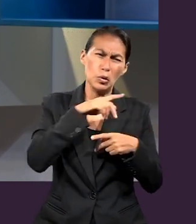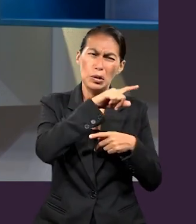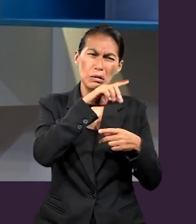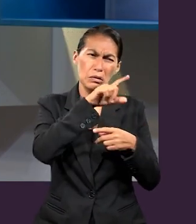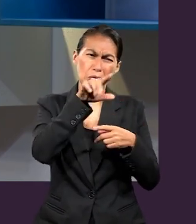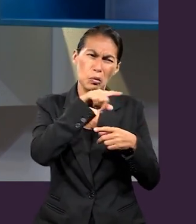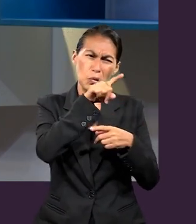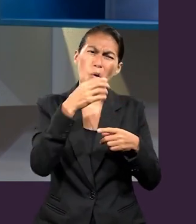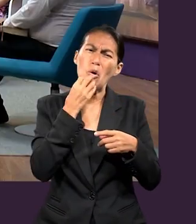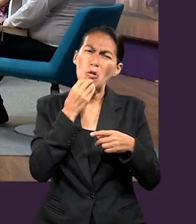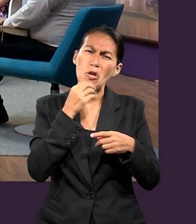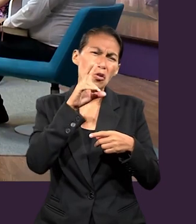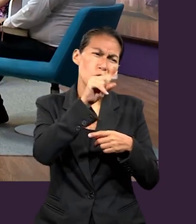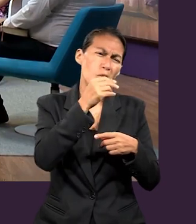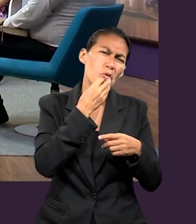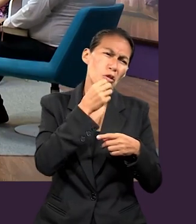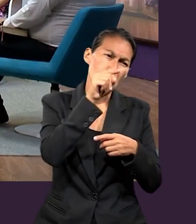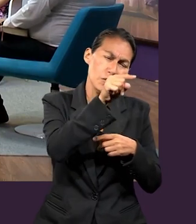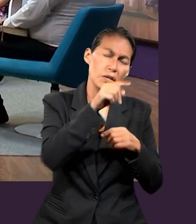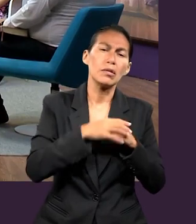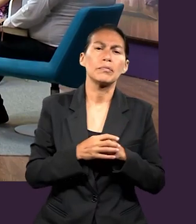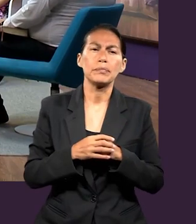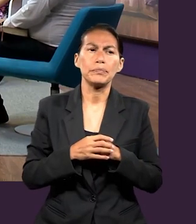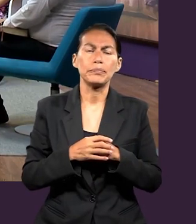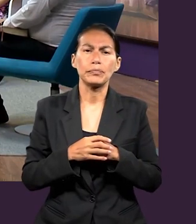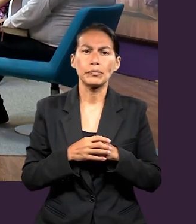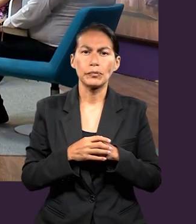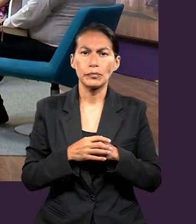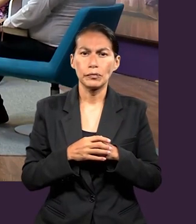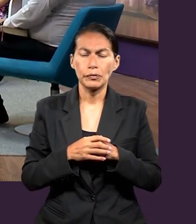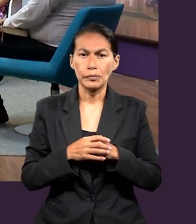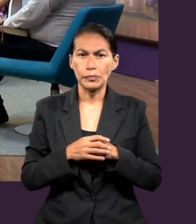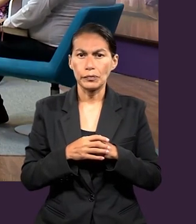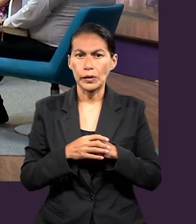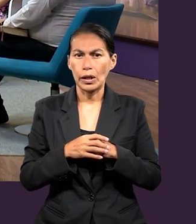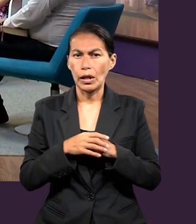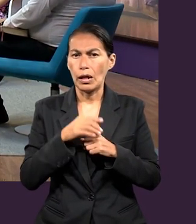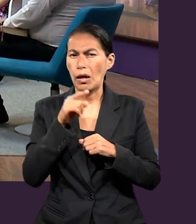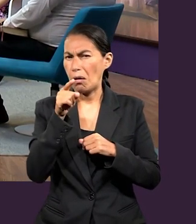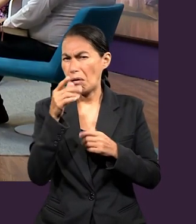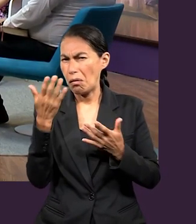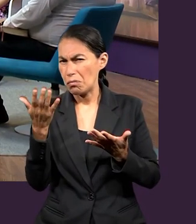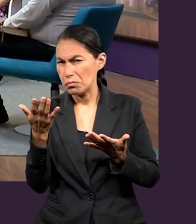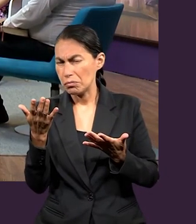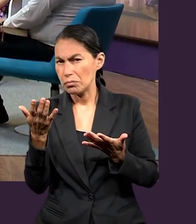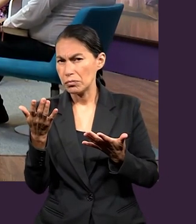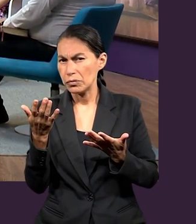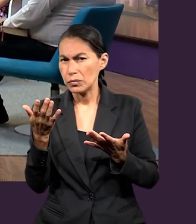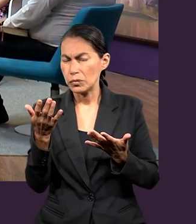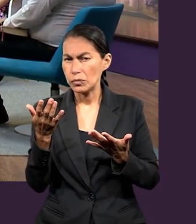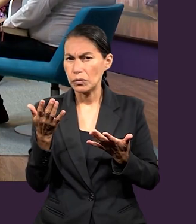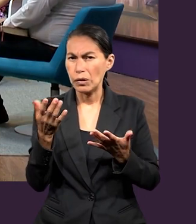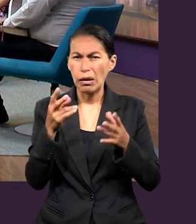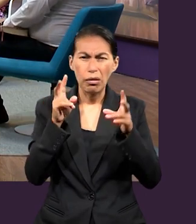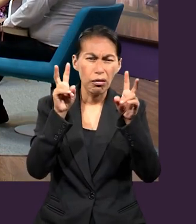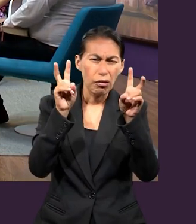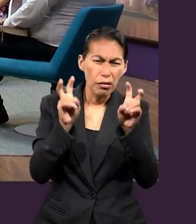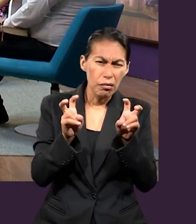gentiles. Entonces, la primera pregunta que quisiera hacerles en esta ocasión es, desde su punto de vista,